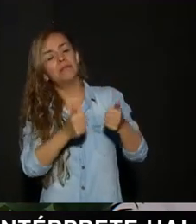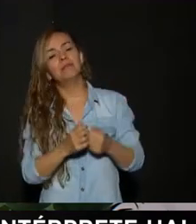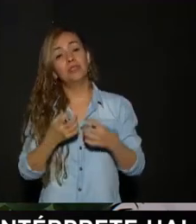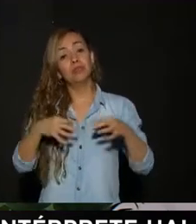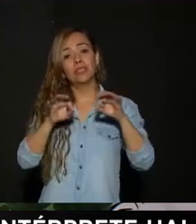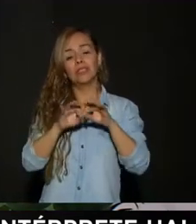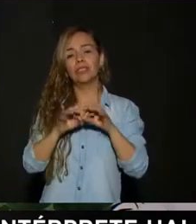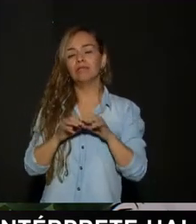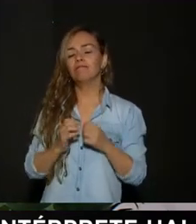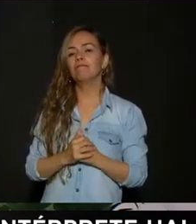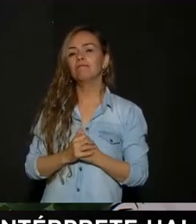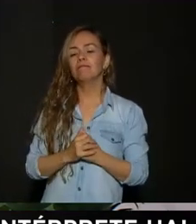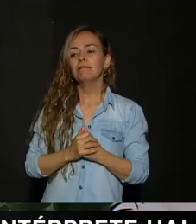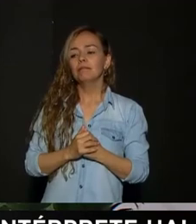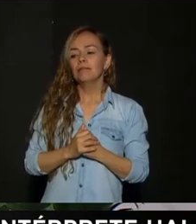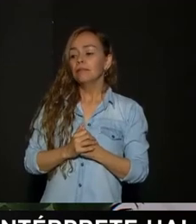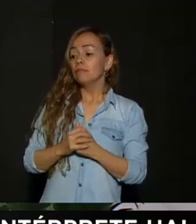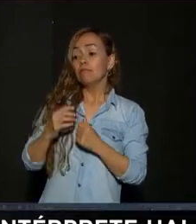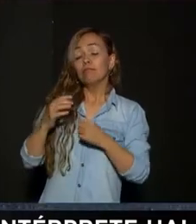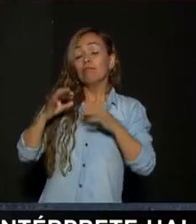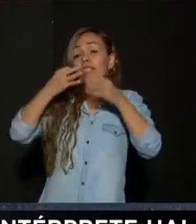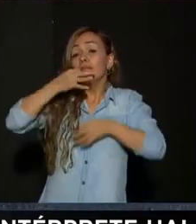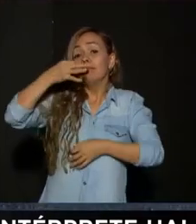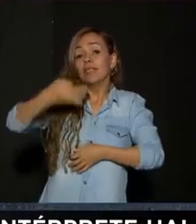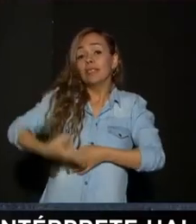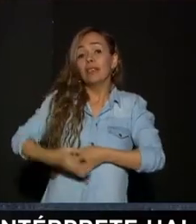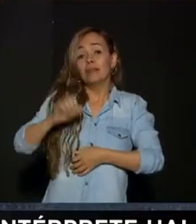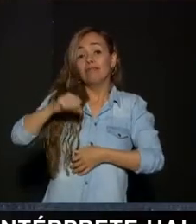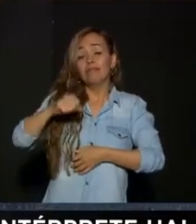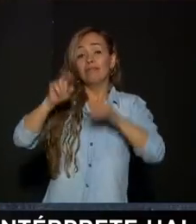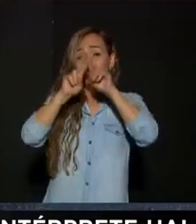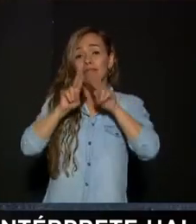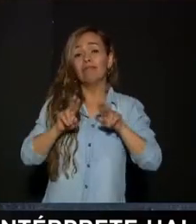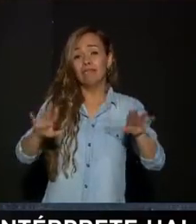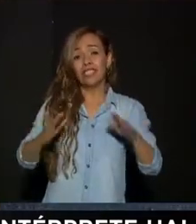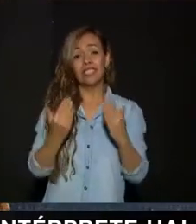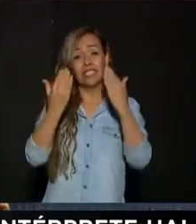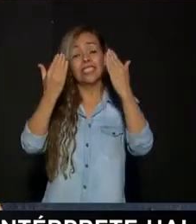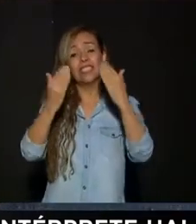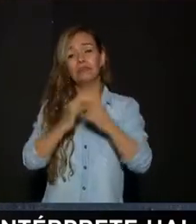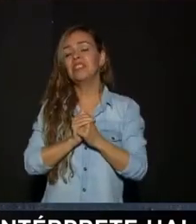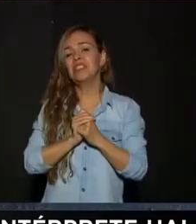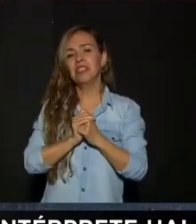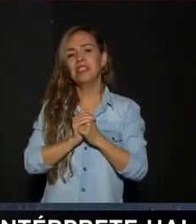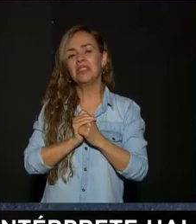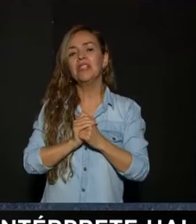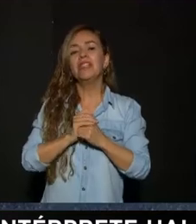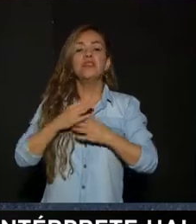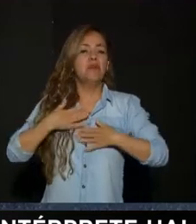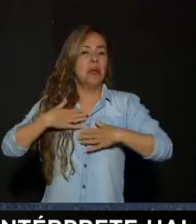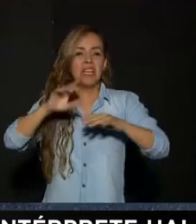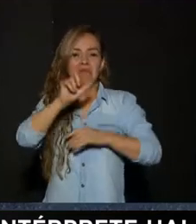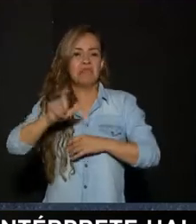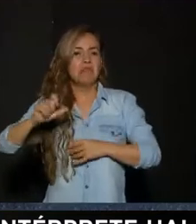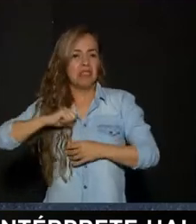productos Si es real Pues el auge De las redes sociales Ha facilitado eso Y sobre todo Porque es algo Que cualquiera Puede tener Es un teléfono De pronto